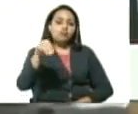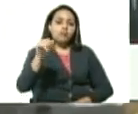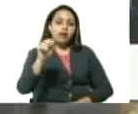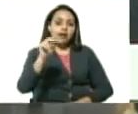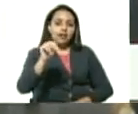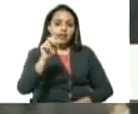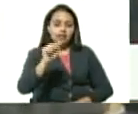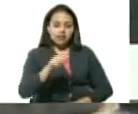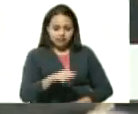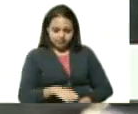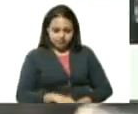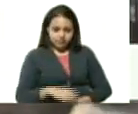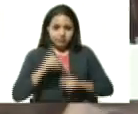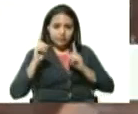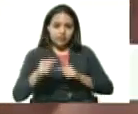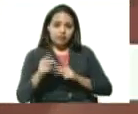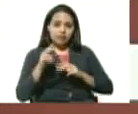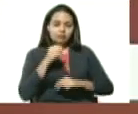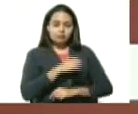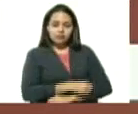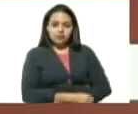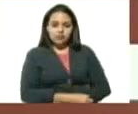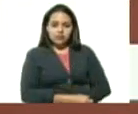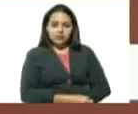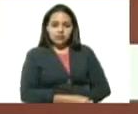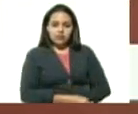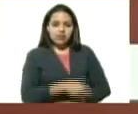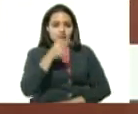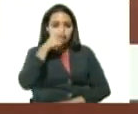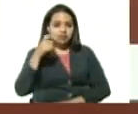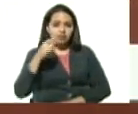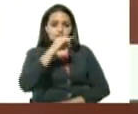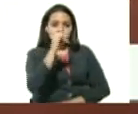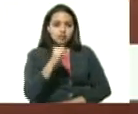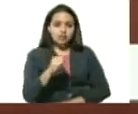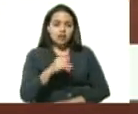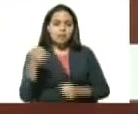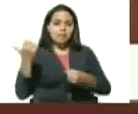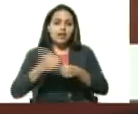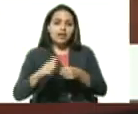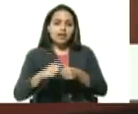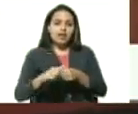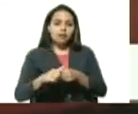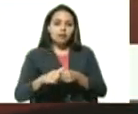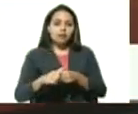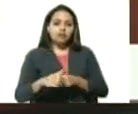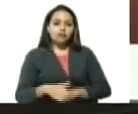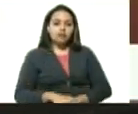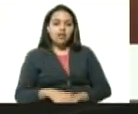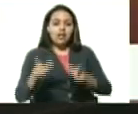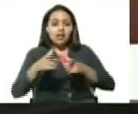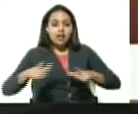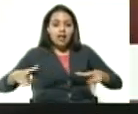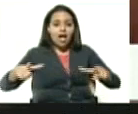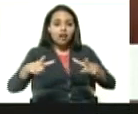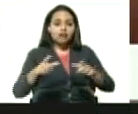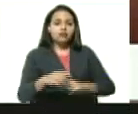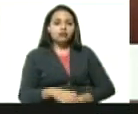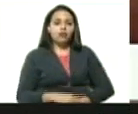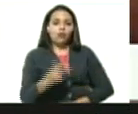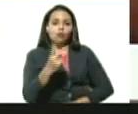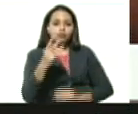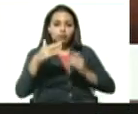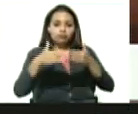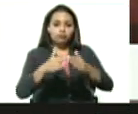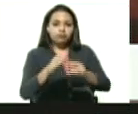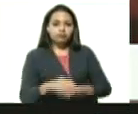buena noticia o será una buena noticia para el pueblo zuliano Maracaibo costa occidental del lago con dos catamaranes